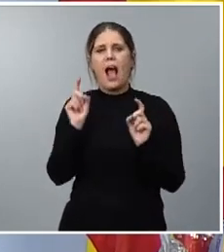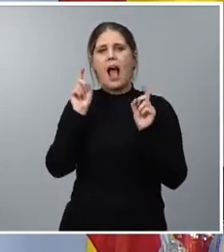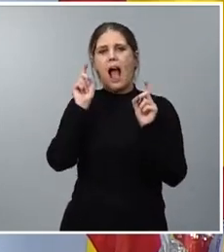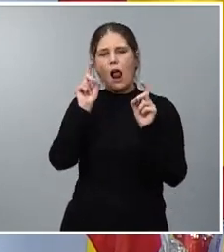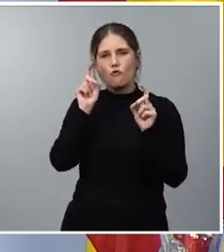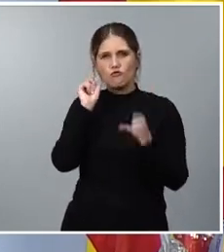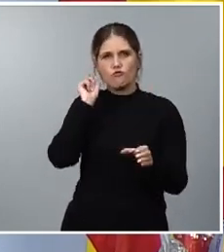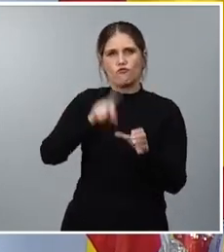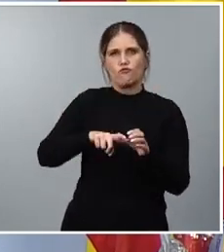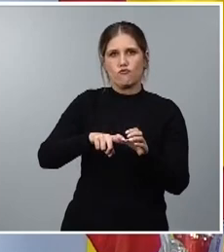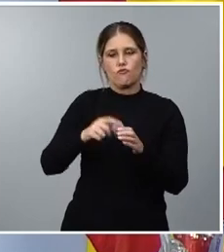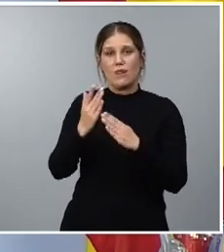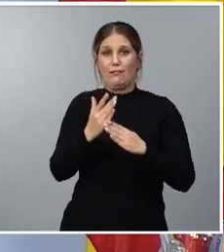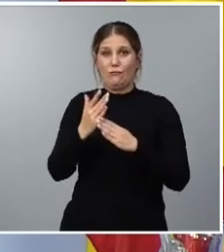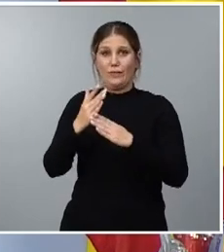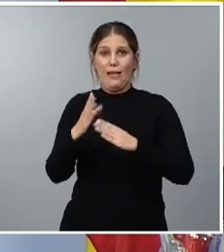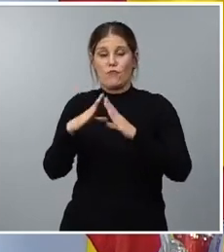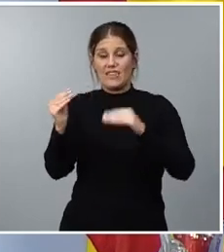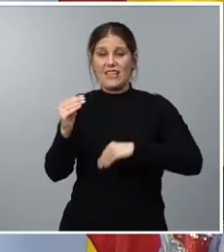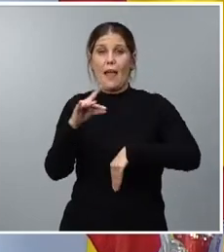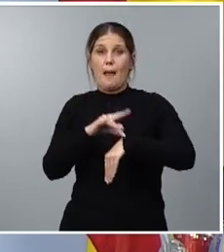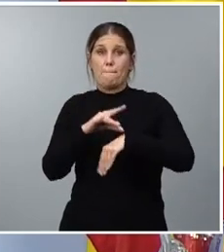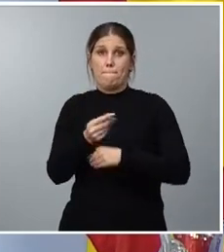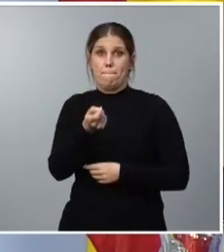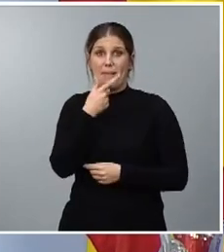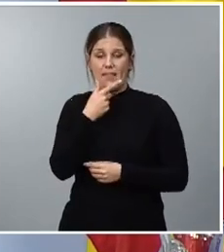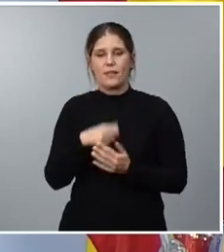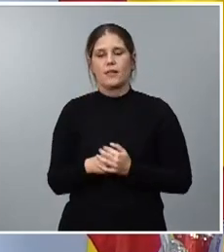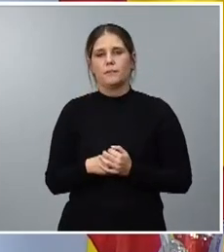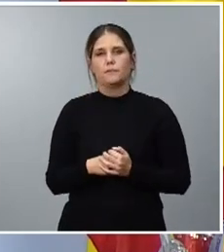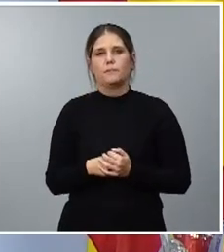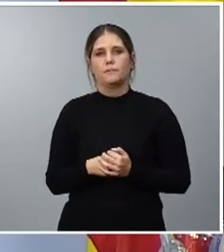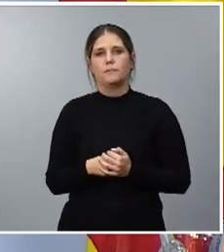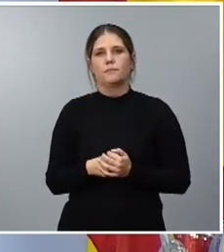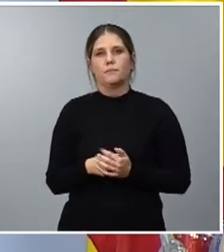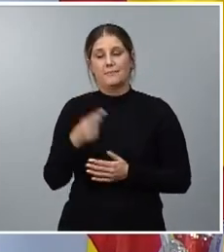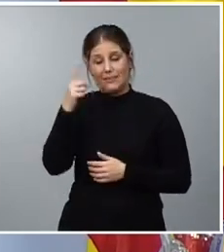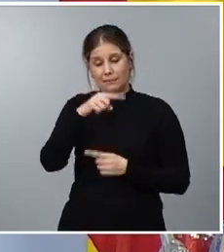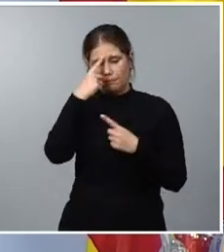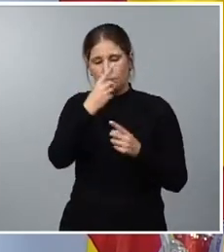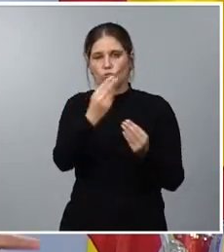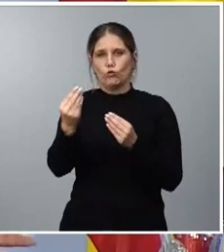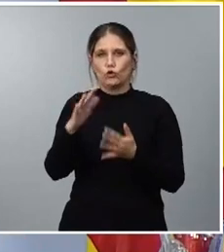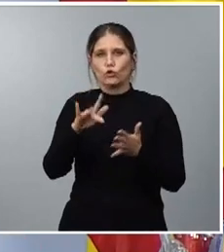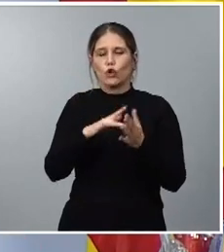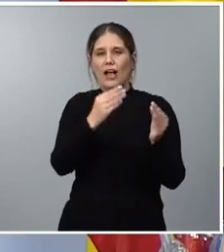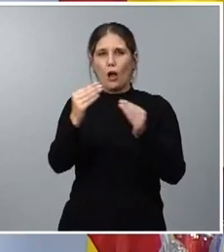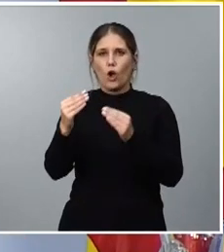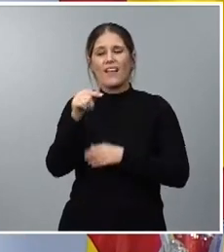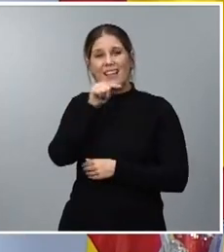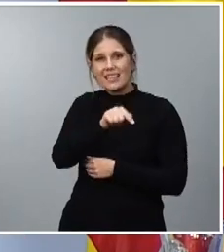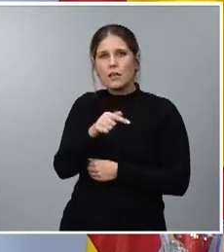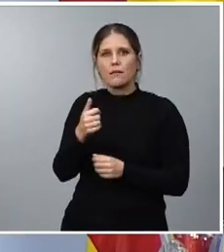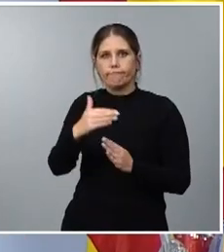estudian medicina y también disminuyendo el número de clausus que como saben para muchos jóvenes es un elemento que les